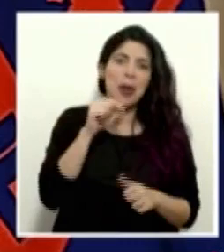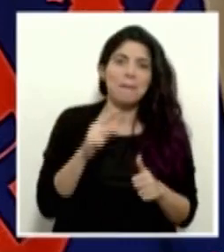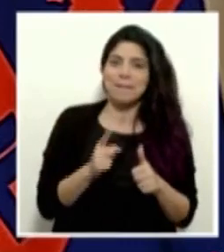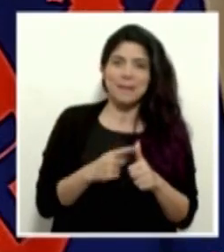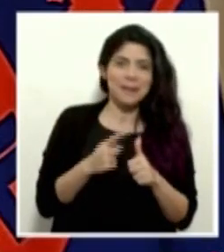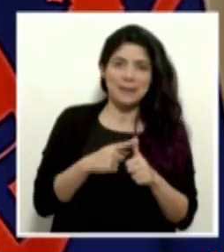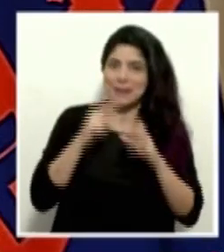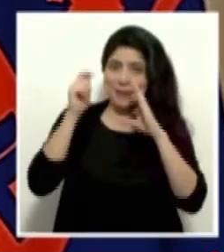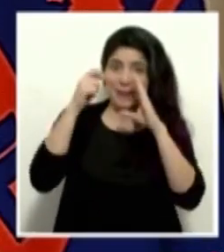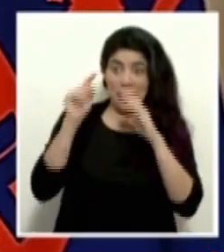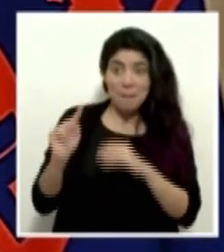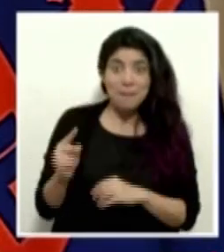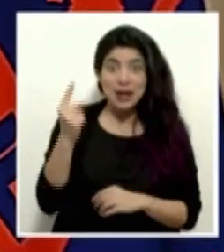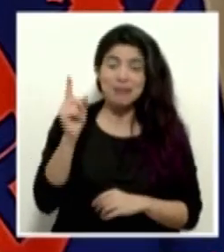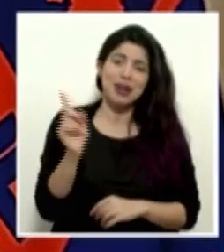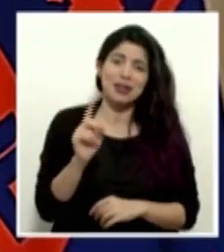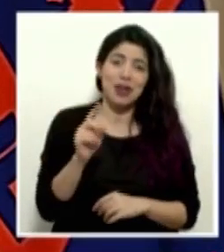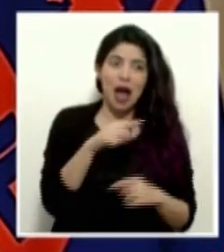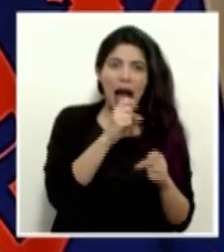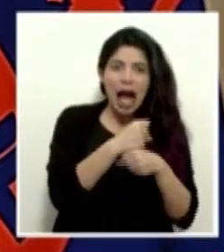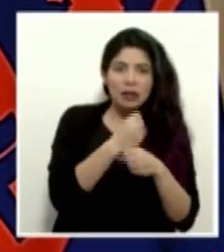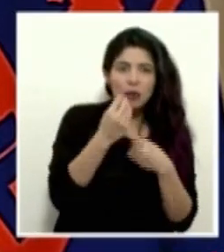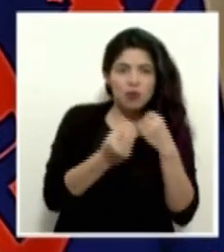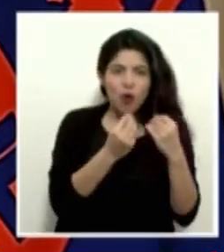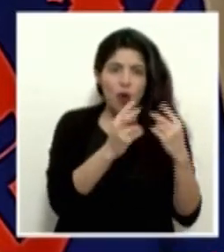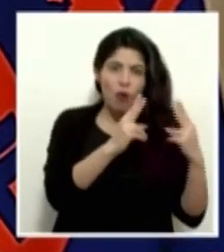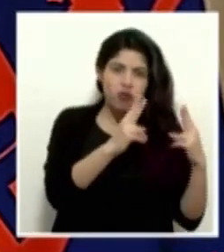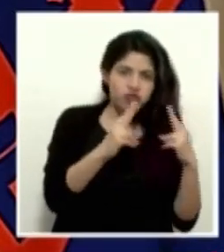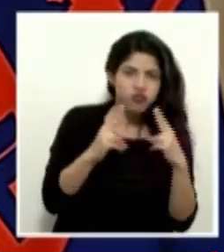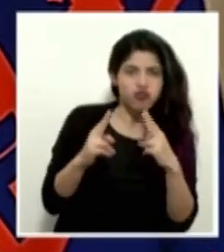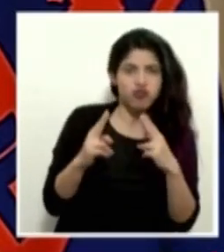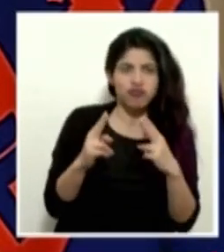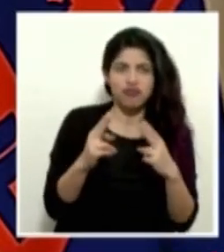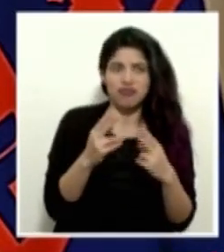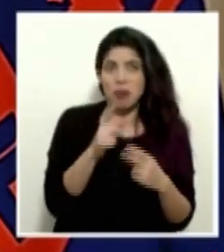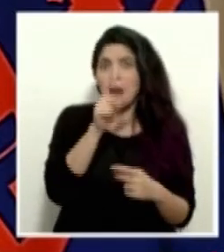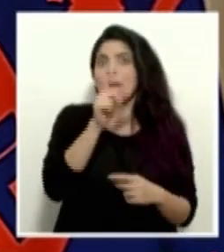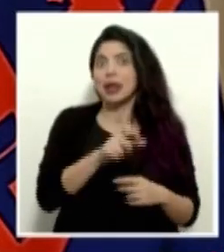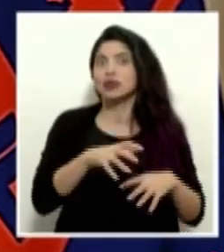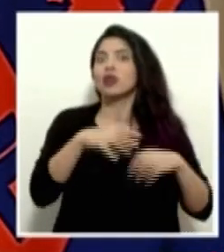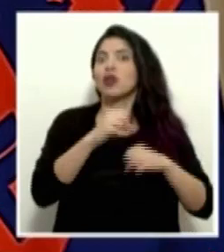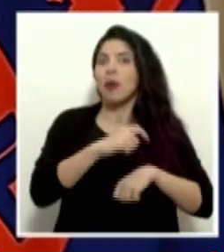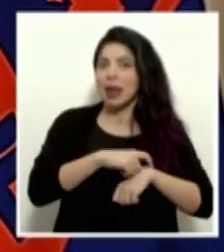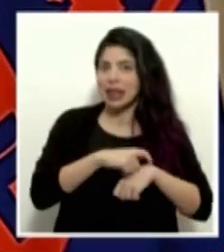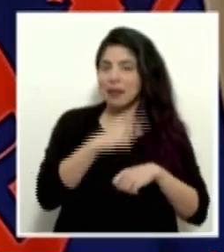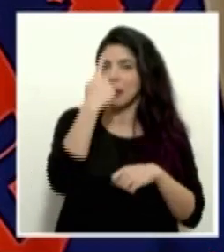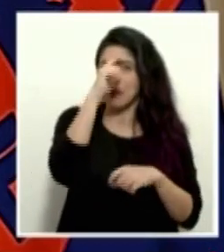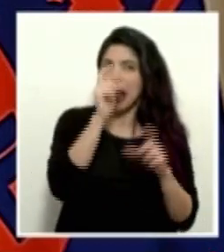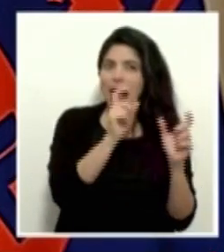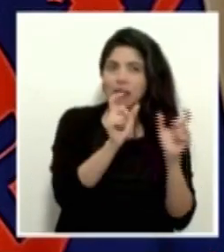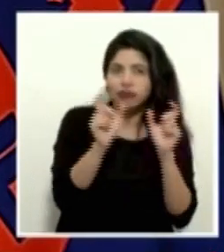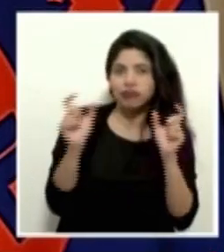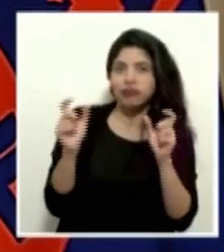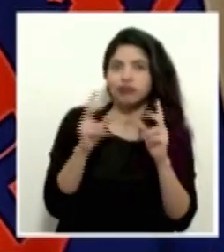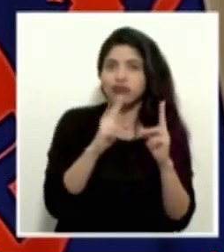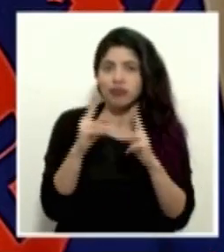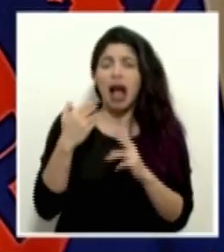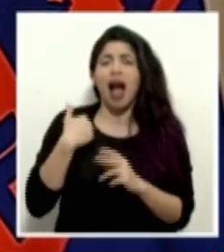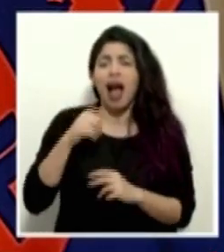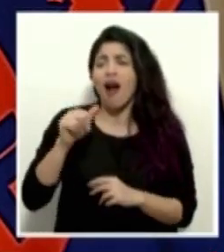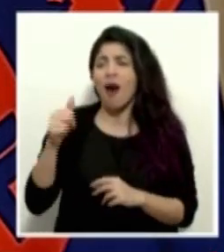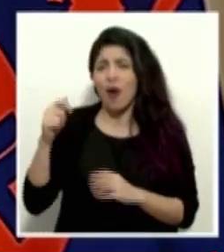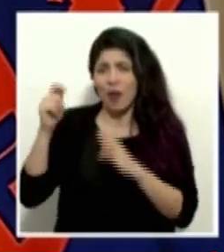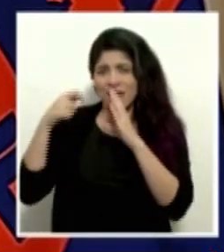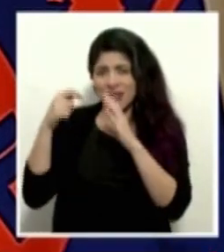video que se genera, producido. O sea, una producción, alguien se tomó su tiempo. Han habido otros